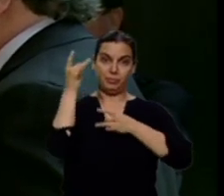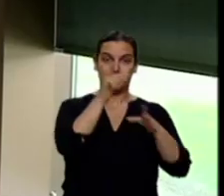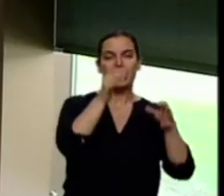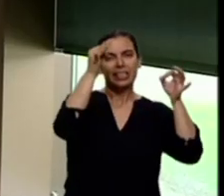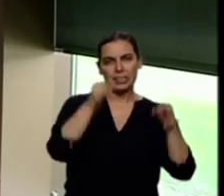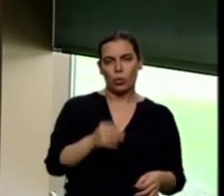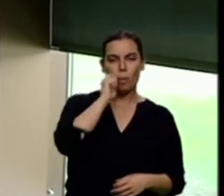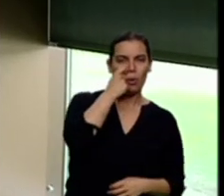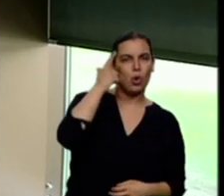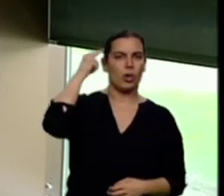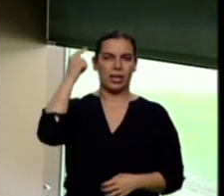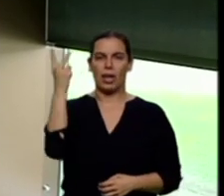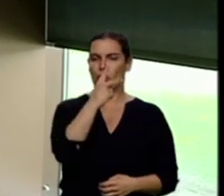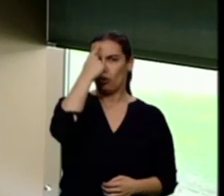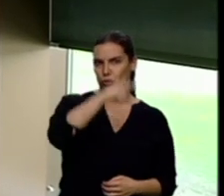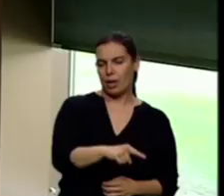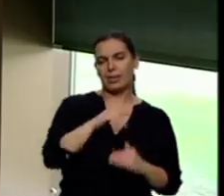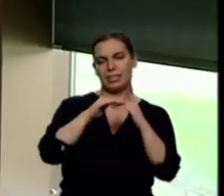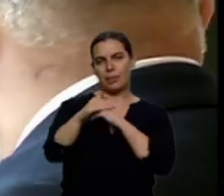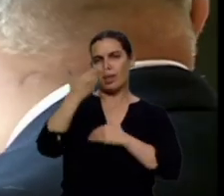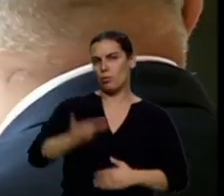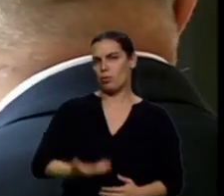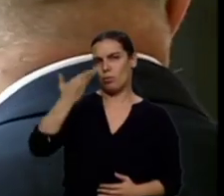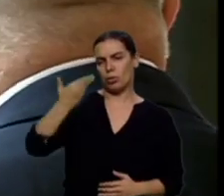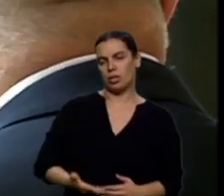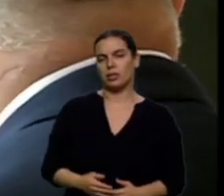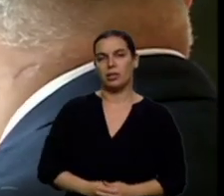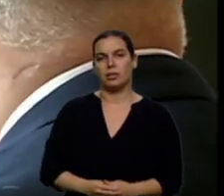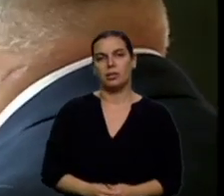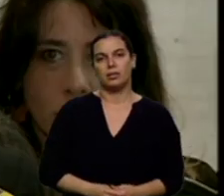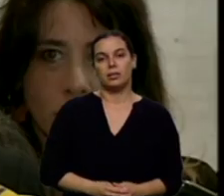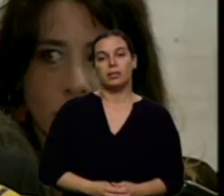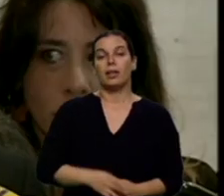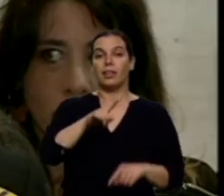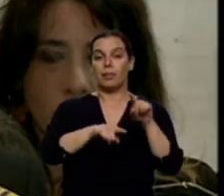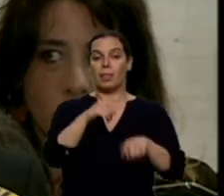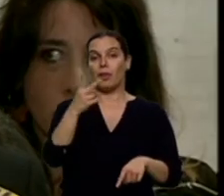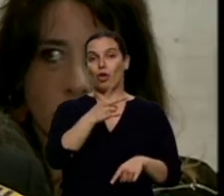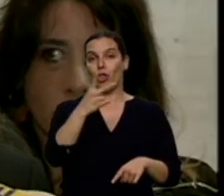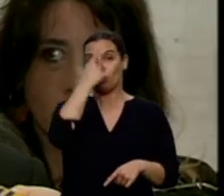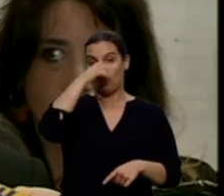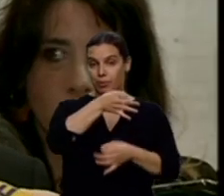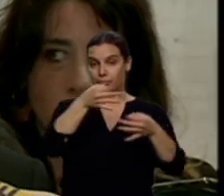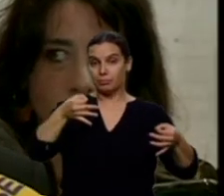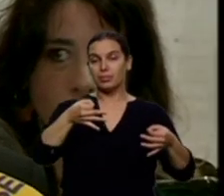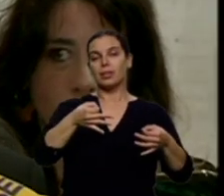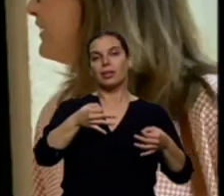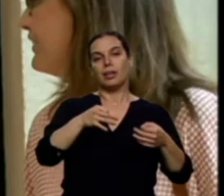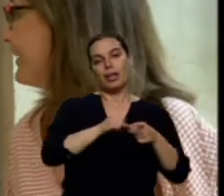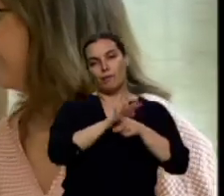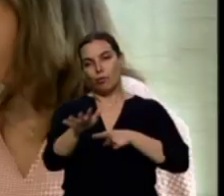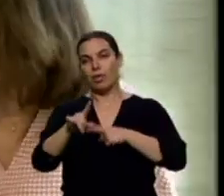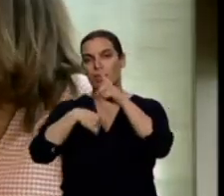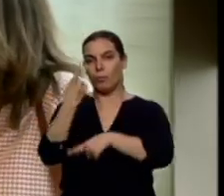importante que será la estabilidad. De esa suerte y de ese acierto va a depender la suerte y el acierto de todos los castellanos y todos los leoneses.